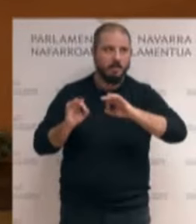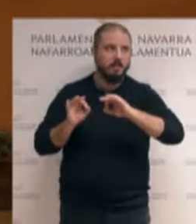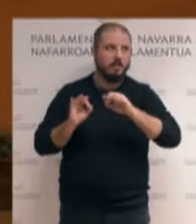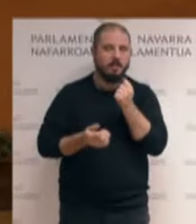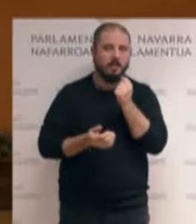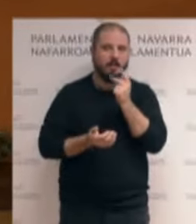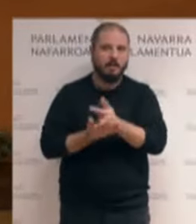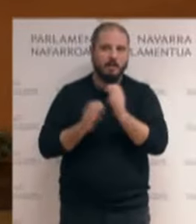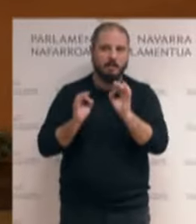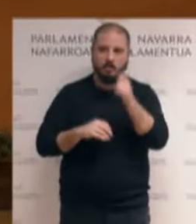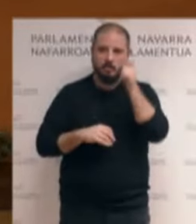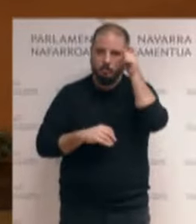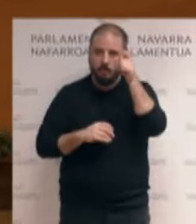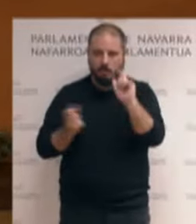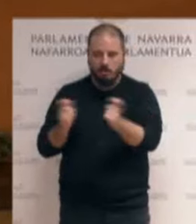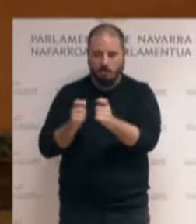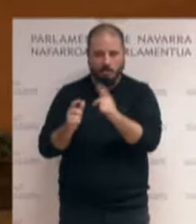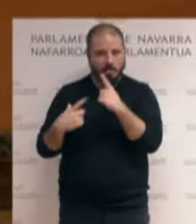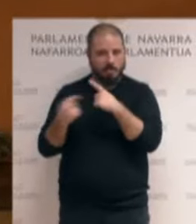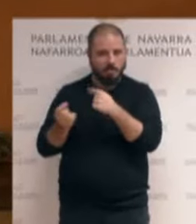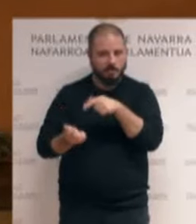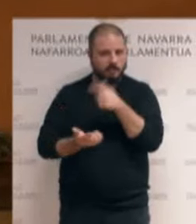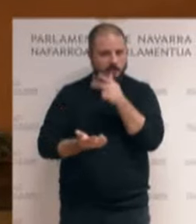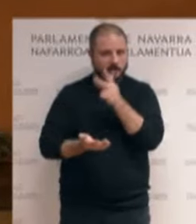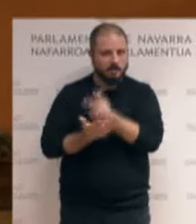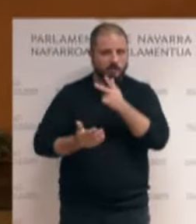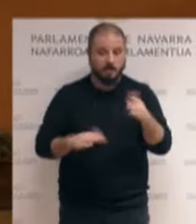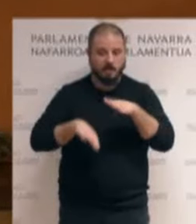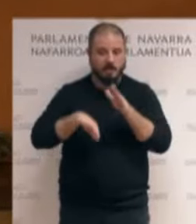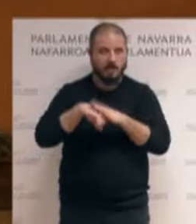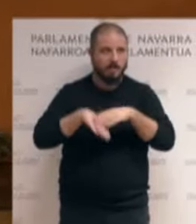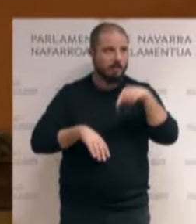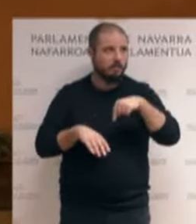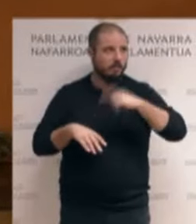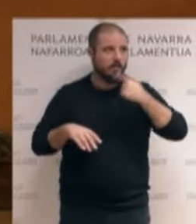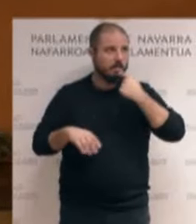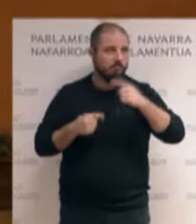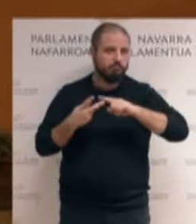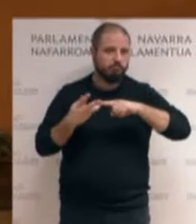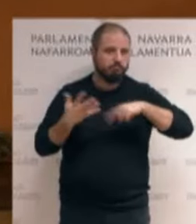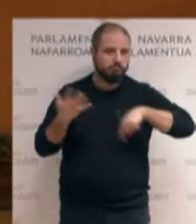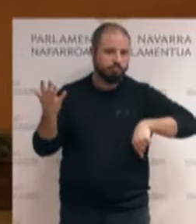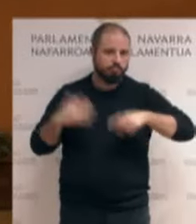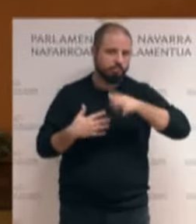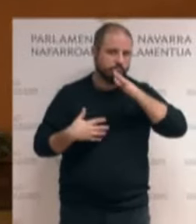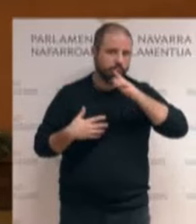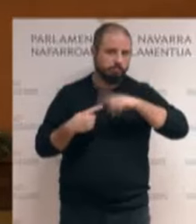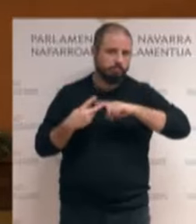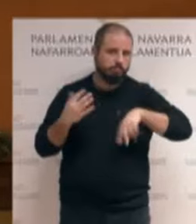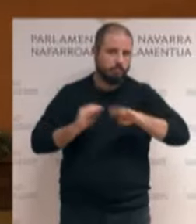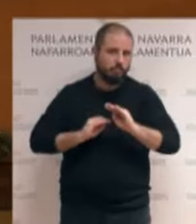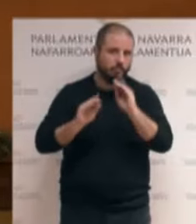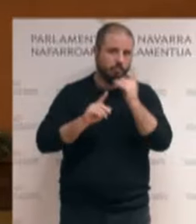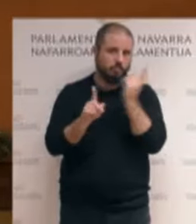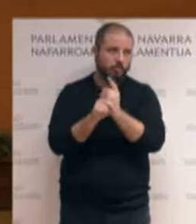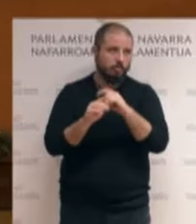que tenemos con la despoblación. Y las derechas, hoy, imagino que dieran muchas cosas para justificar su posición en contra de esta proposición de ley foral,